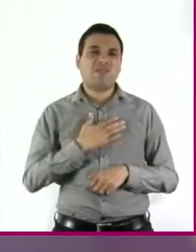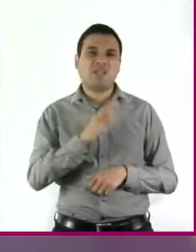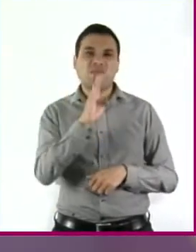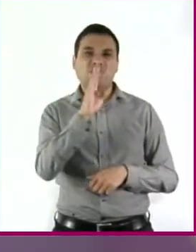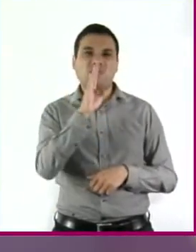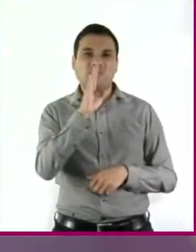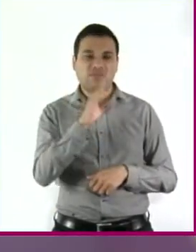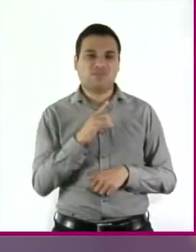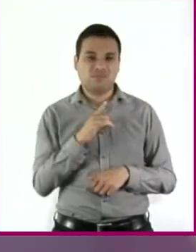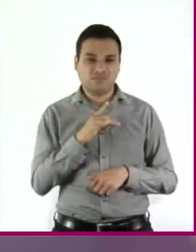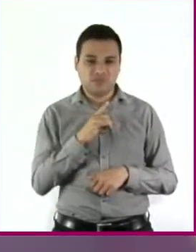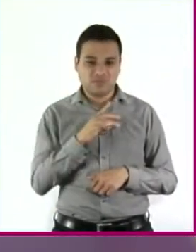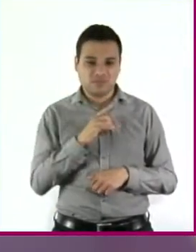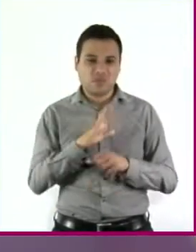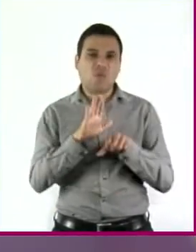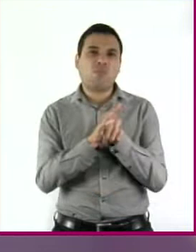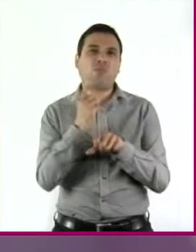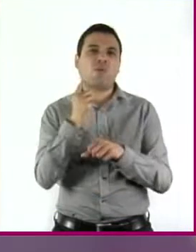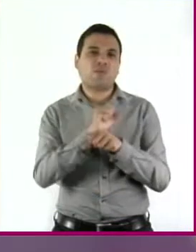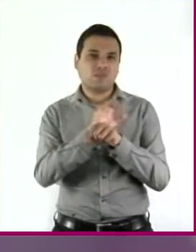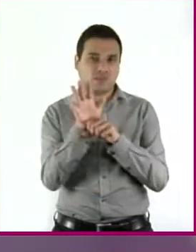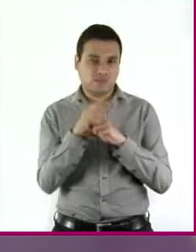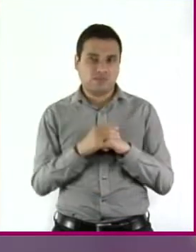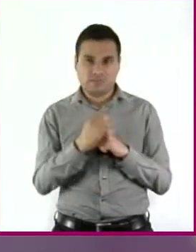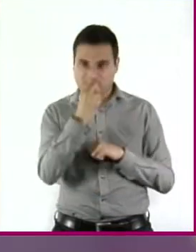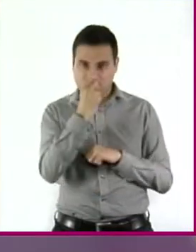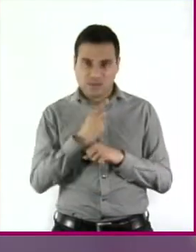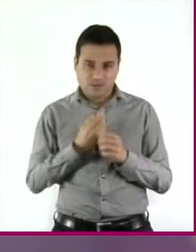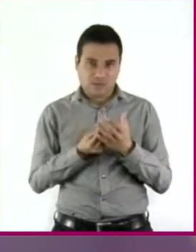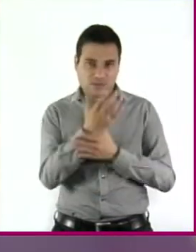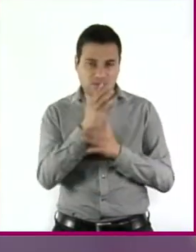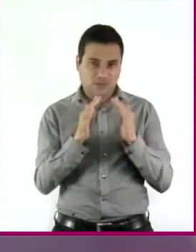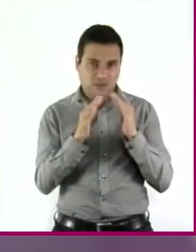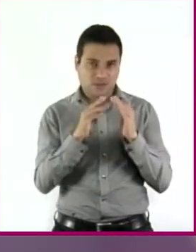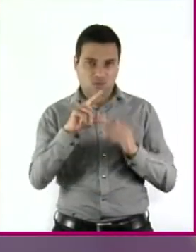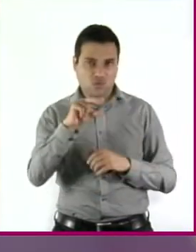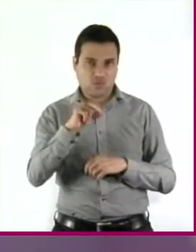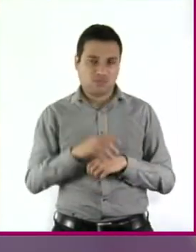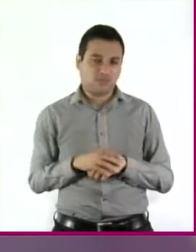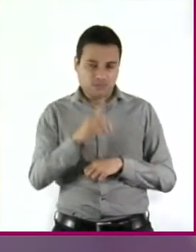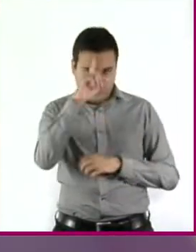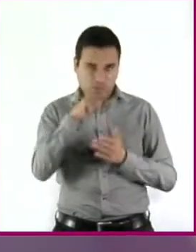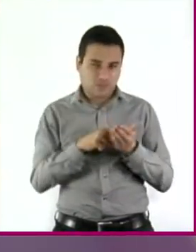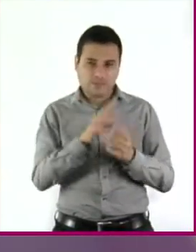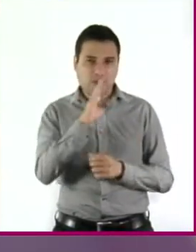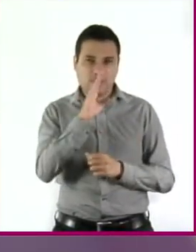asustada por esto de la contingencia y no le gusta que esté saliendo. No creo que me dé permiso.